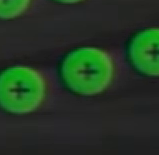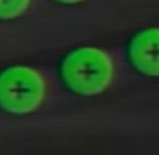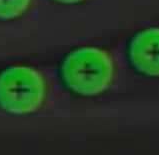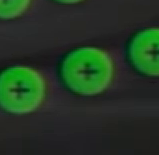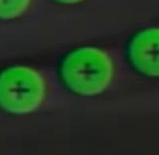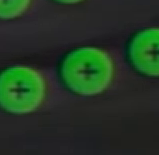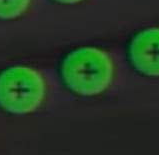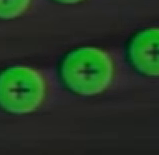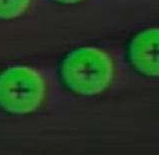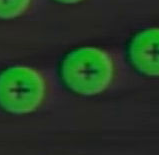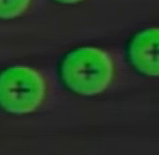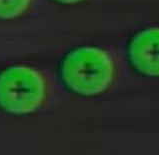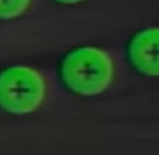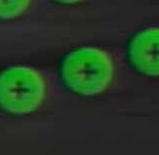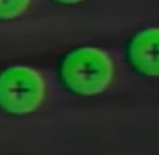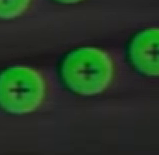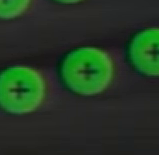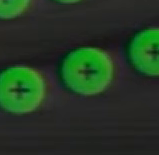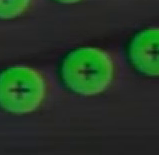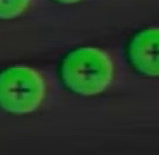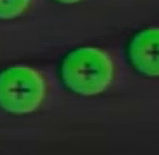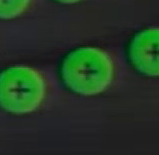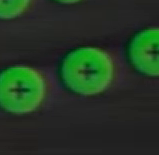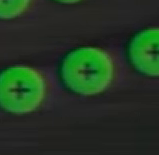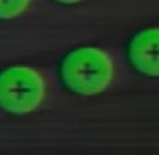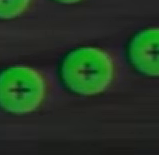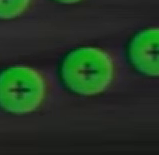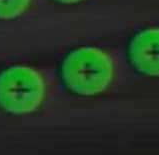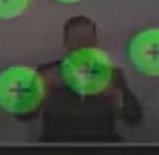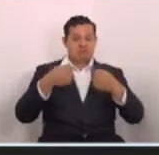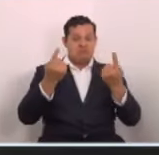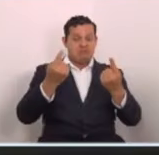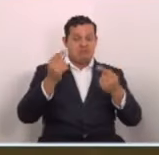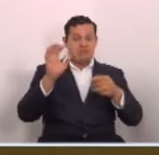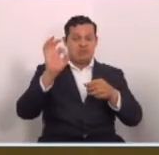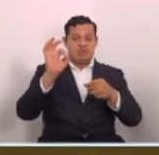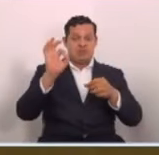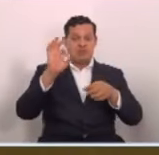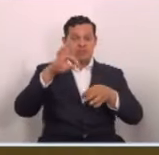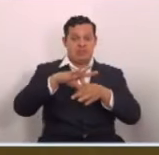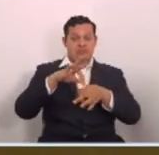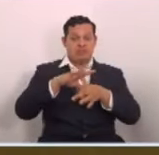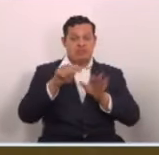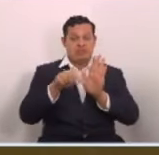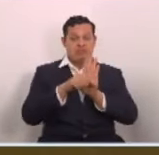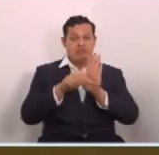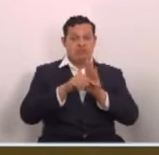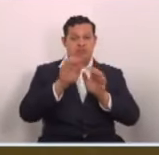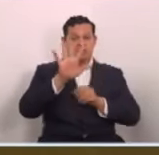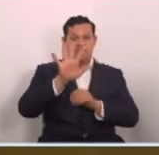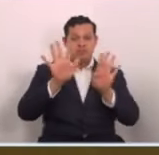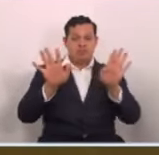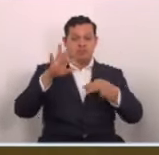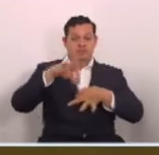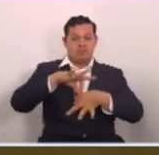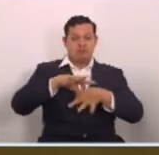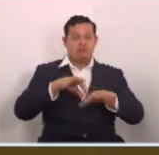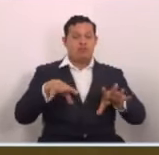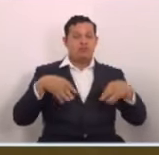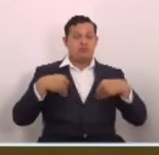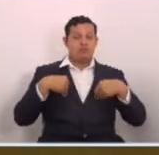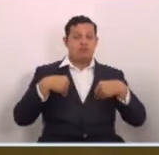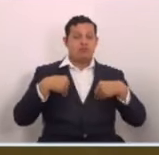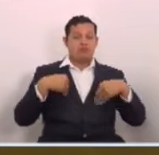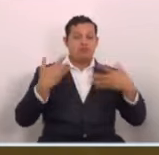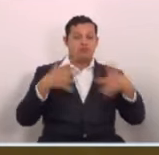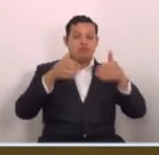Se cierra la votación con cero abstenciones, cero votos en contra y 59 votos a favor.